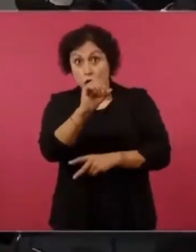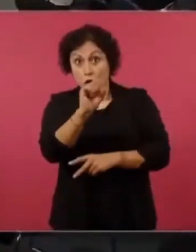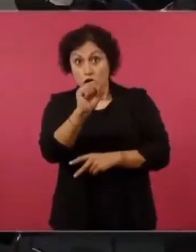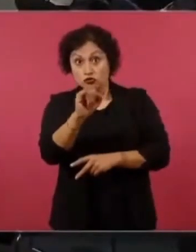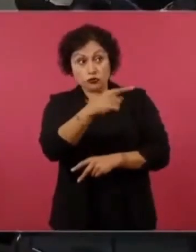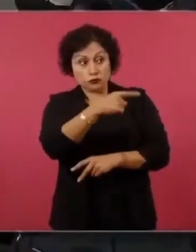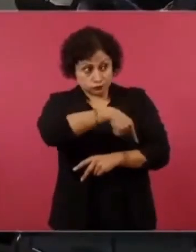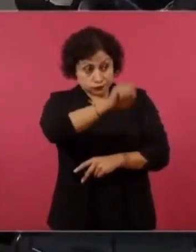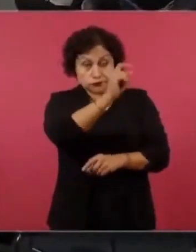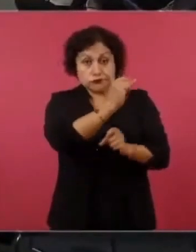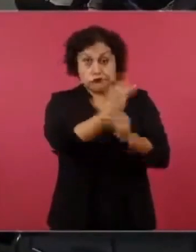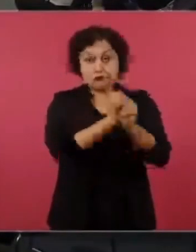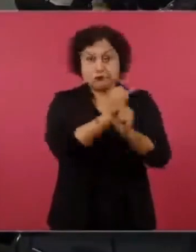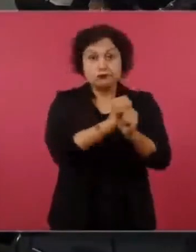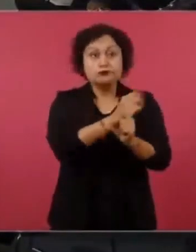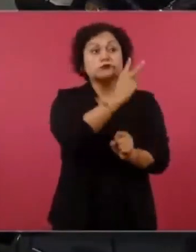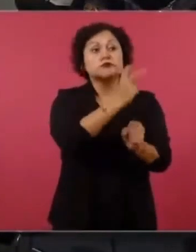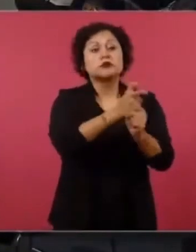Colosio?